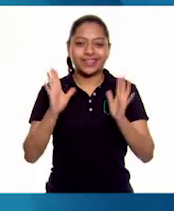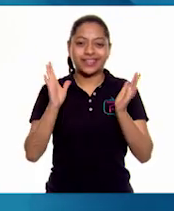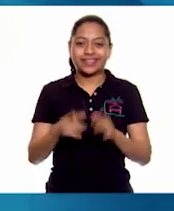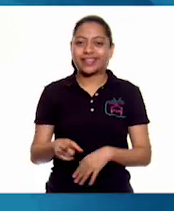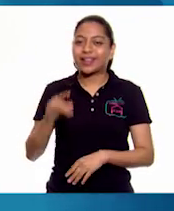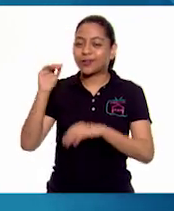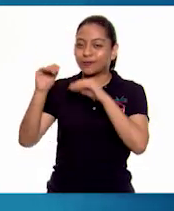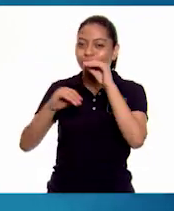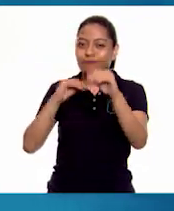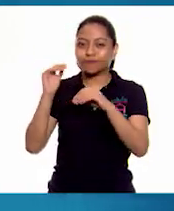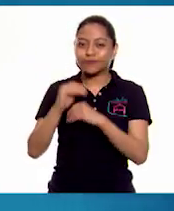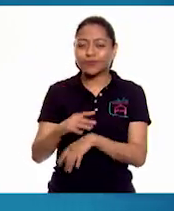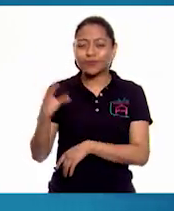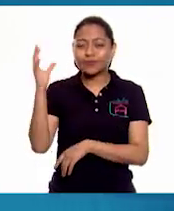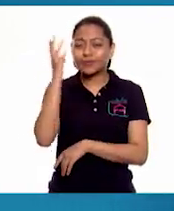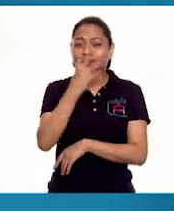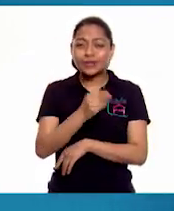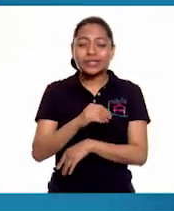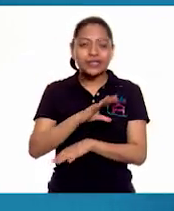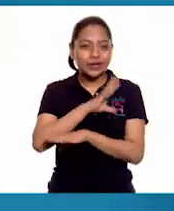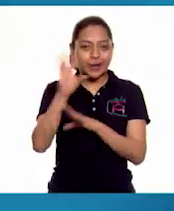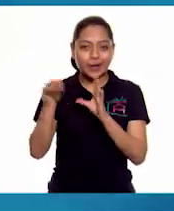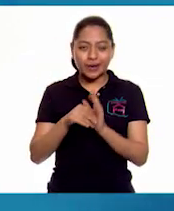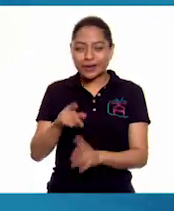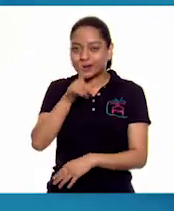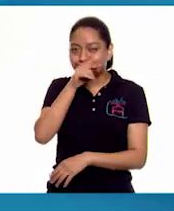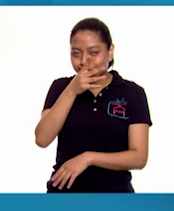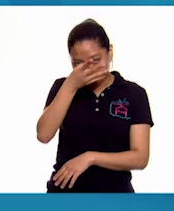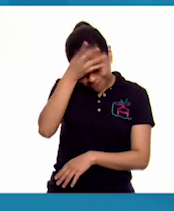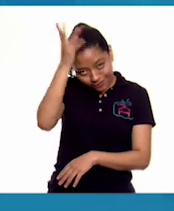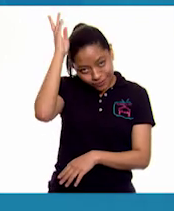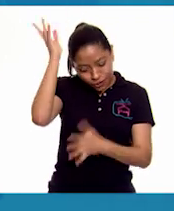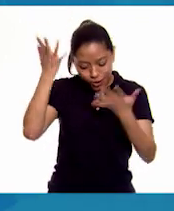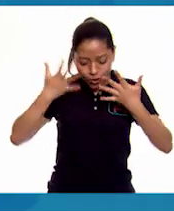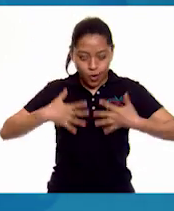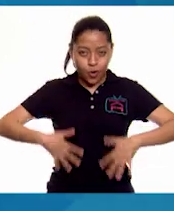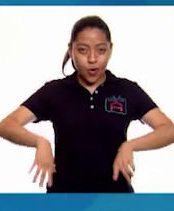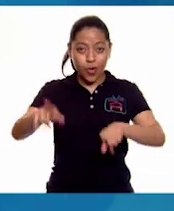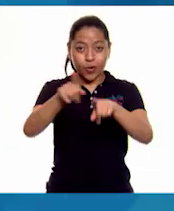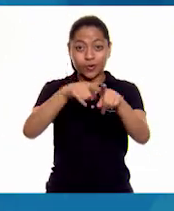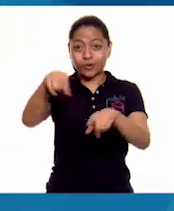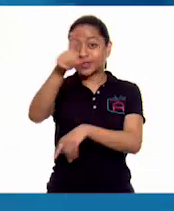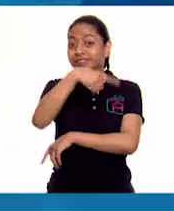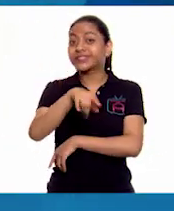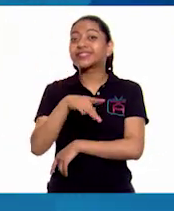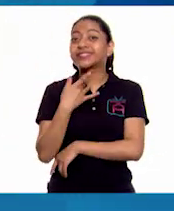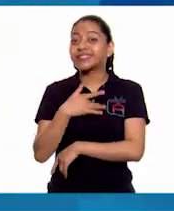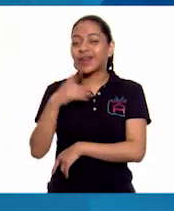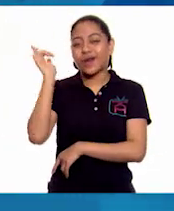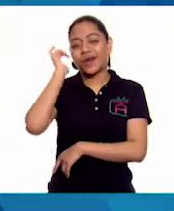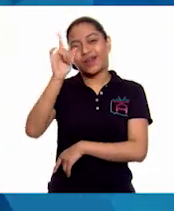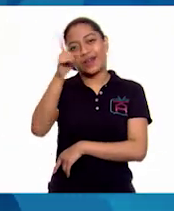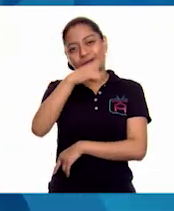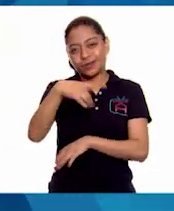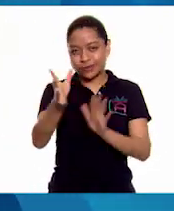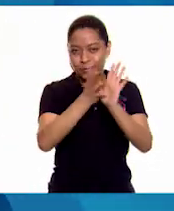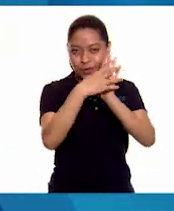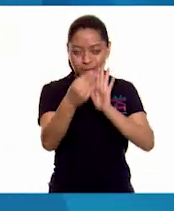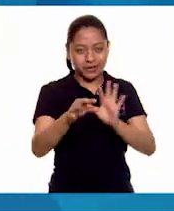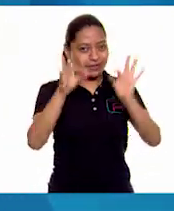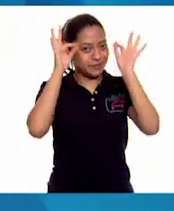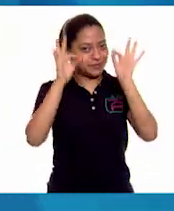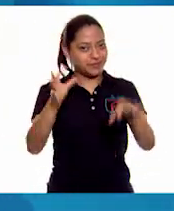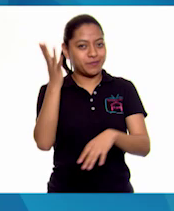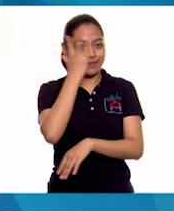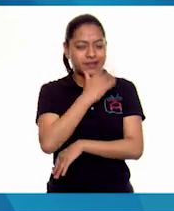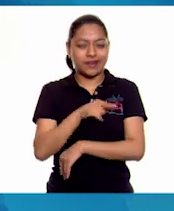terminado, completo, nuestro gallito colorido. ¿Qué les parece? Espero que les quede muy bonito,